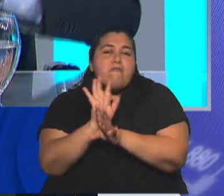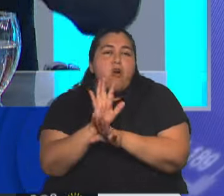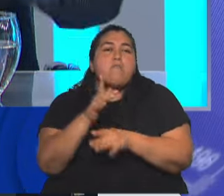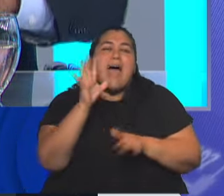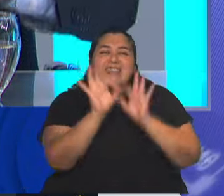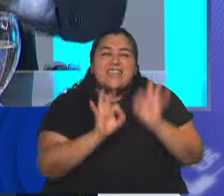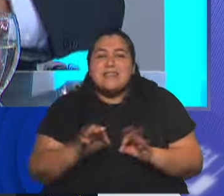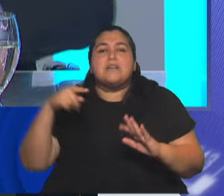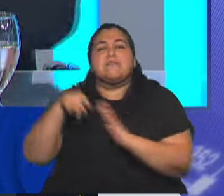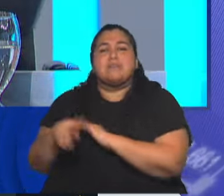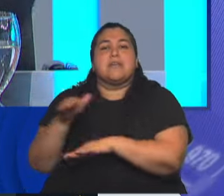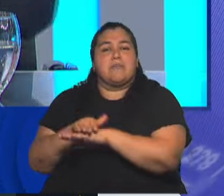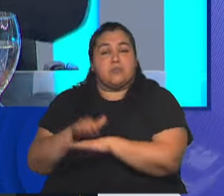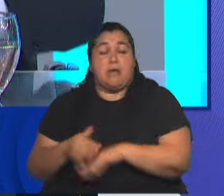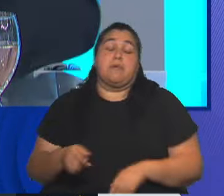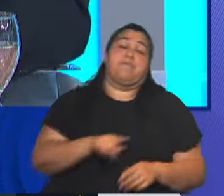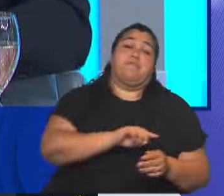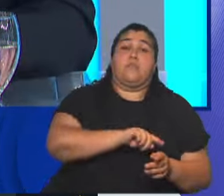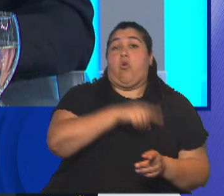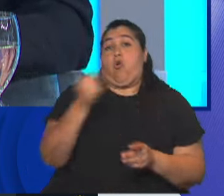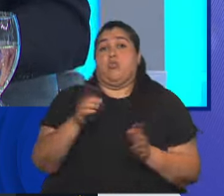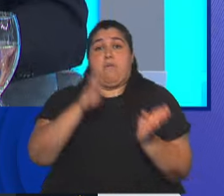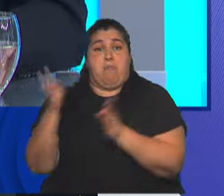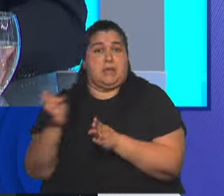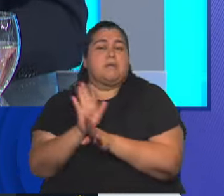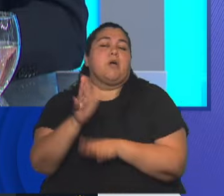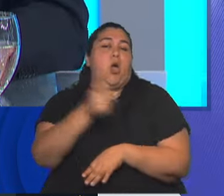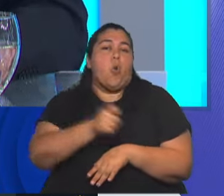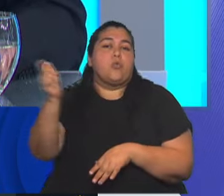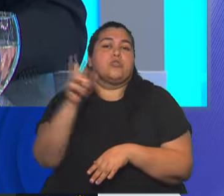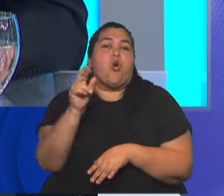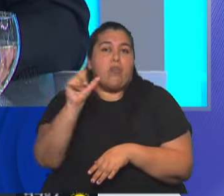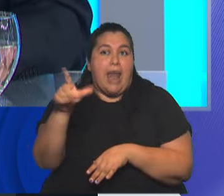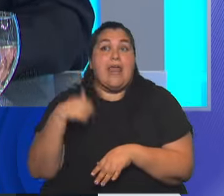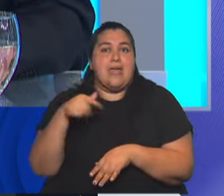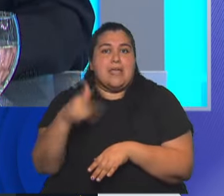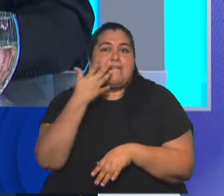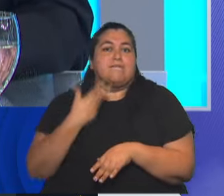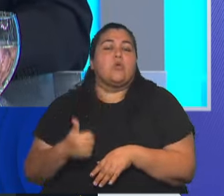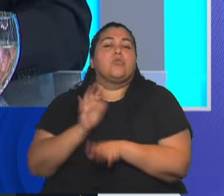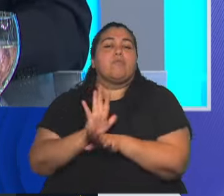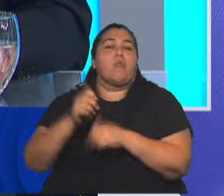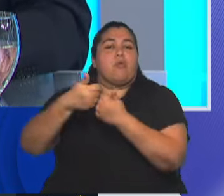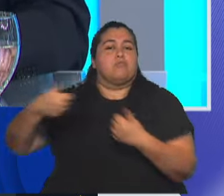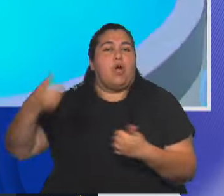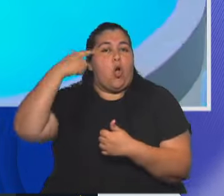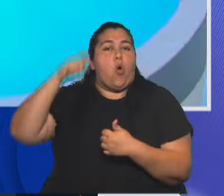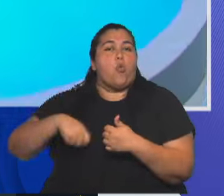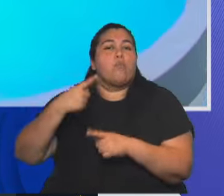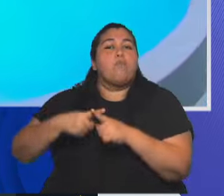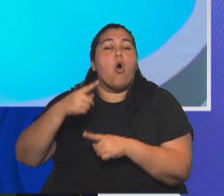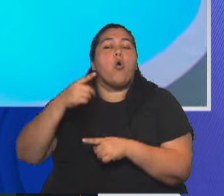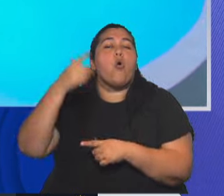proceso. Y luego juicio oral, donde nos gustaría añadir el juicio por jurados, que remitiremos a la brevedad al Congreso.